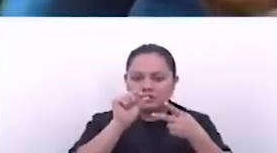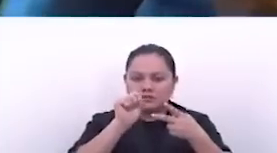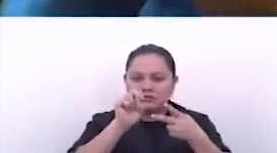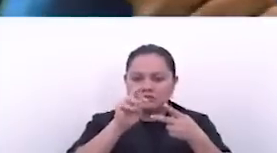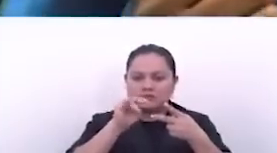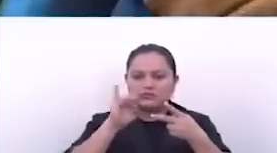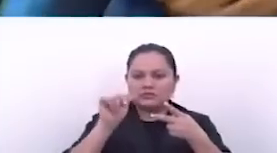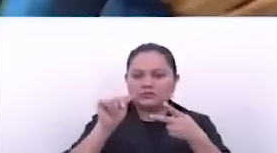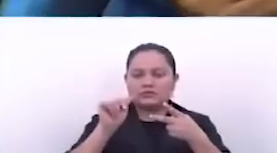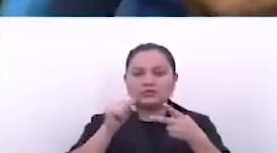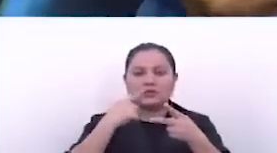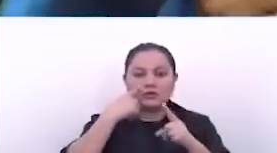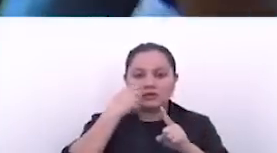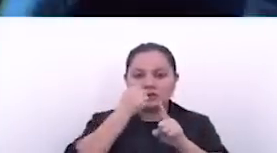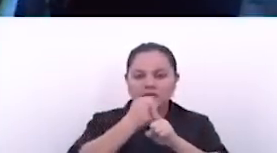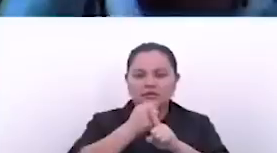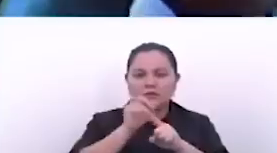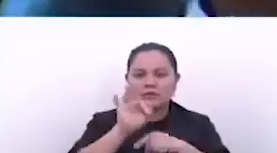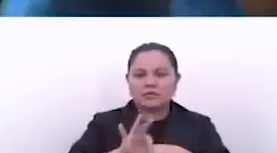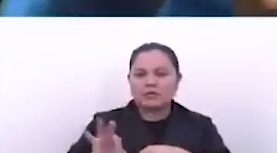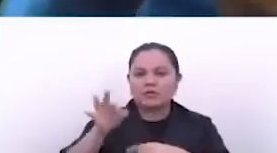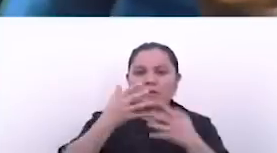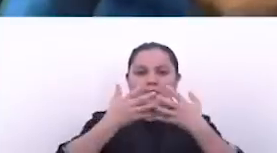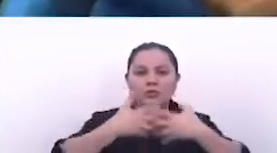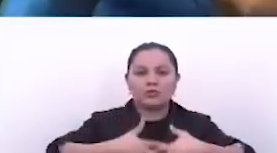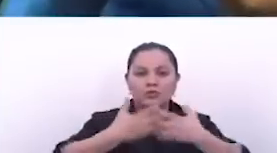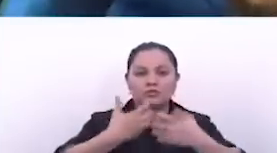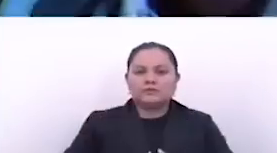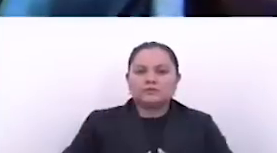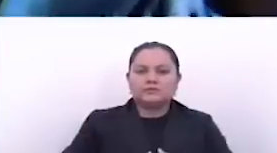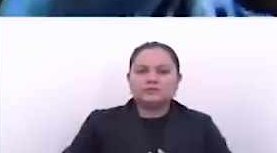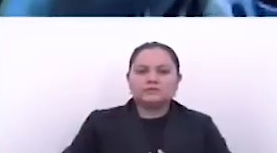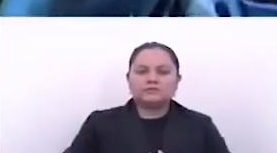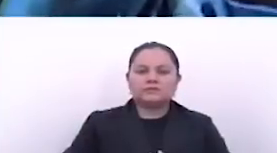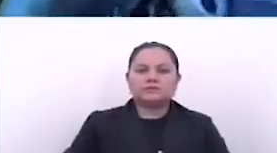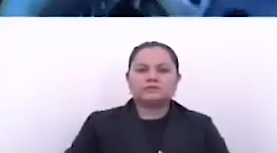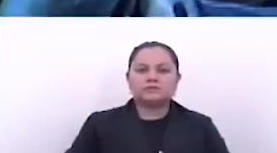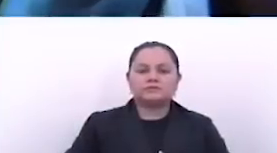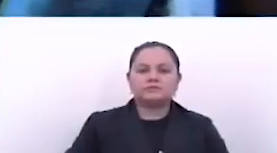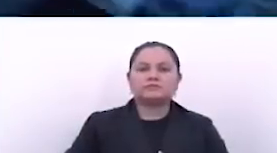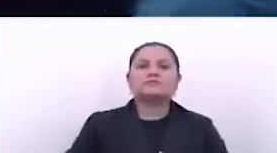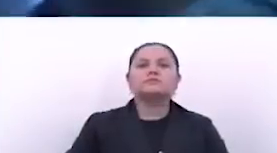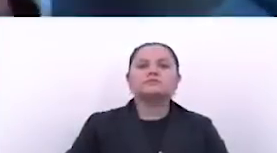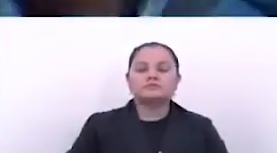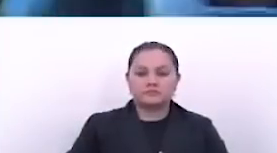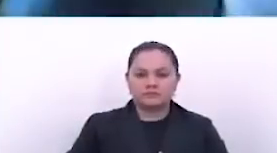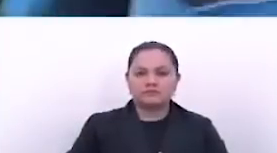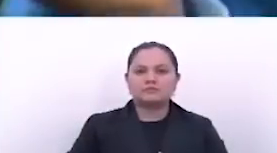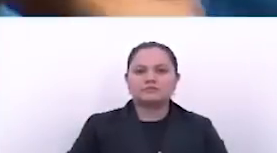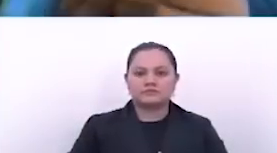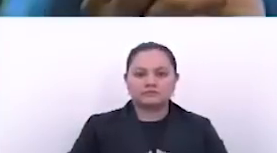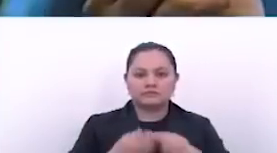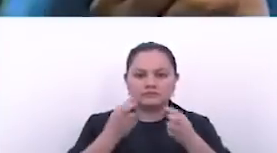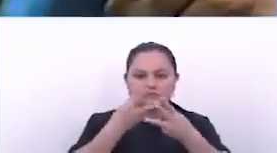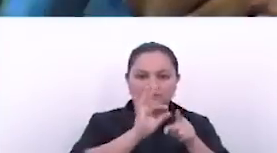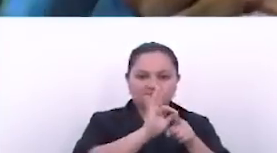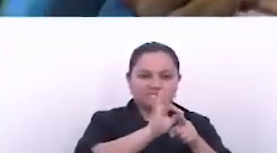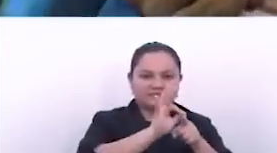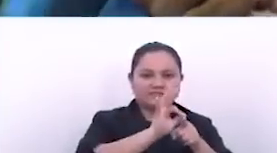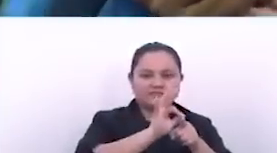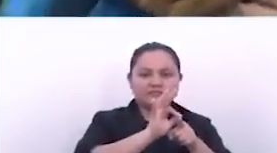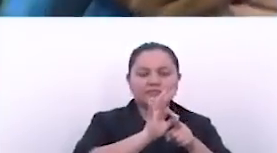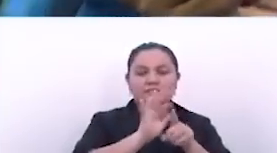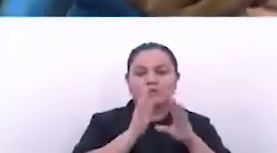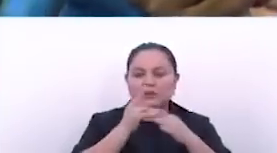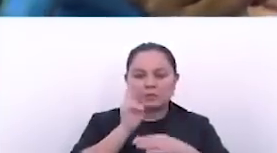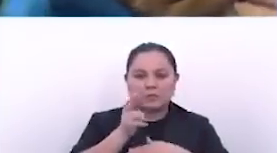que estamos buscando es mejorar la producción en nuestro país. No sé si no les funcionan las matemáticas. Si